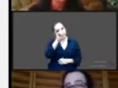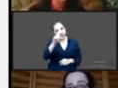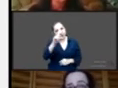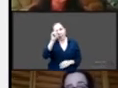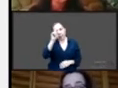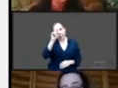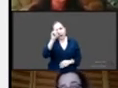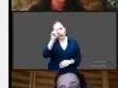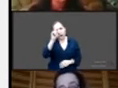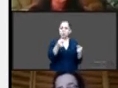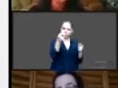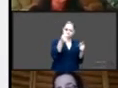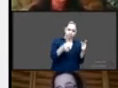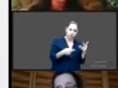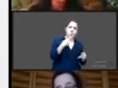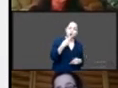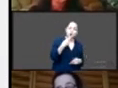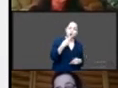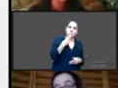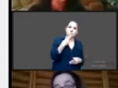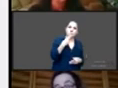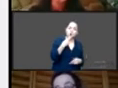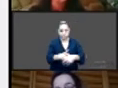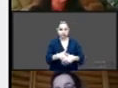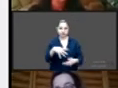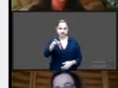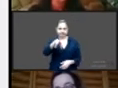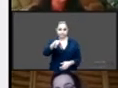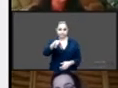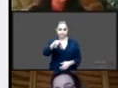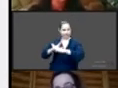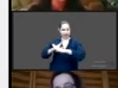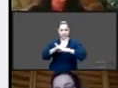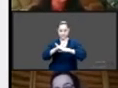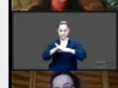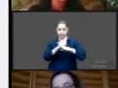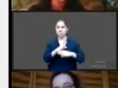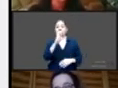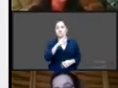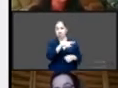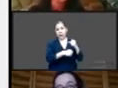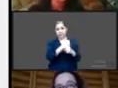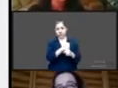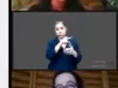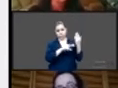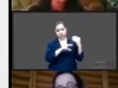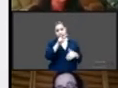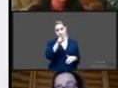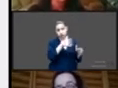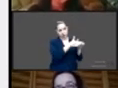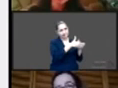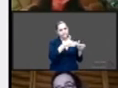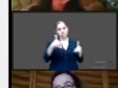Como ustedes pueden ver, la prevalencia es del 57% en las adolescentes para 2018. Y nada más, también tenemos que